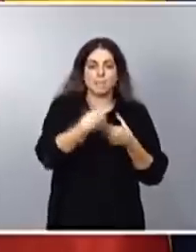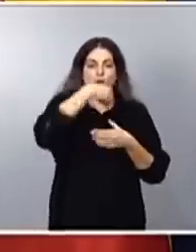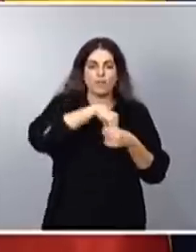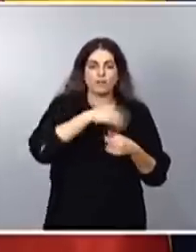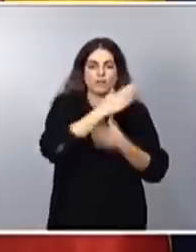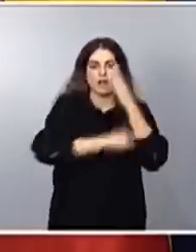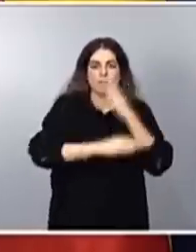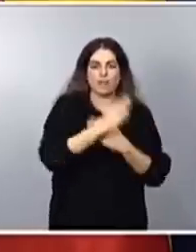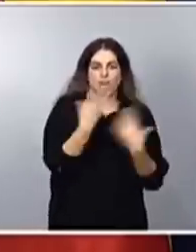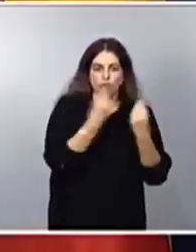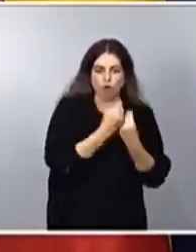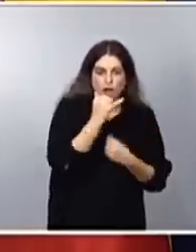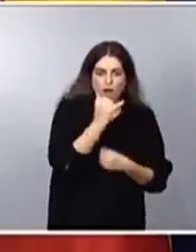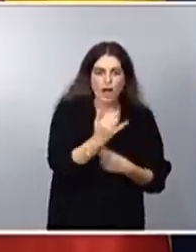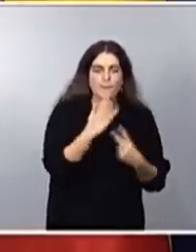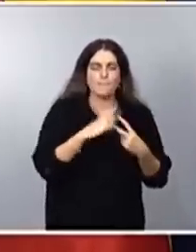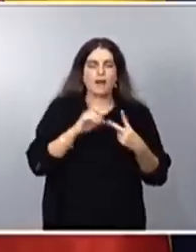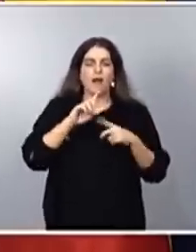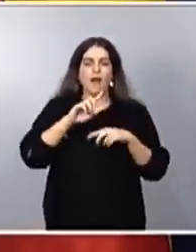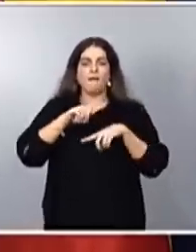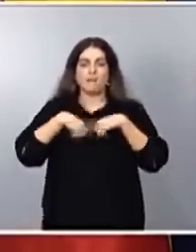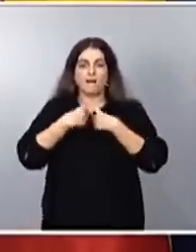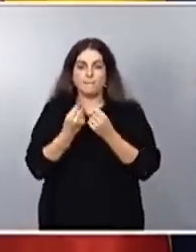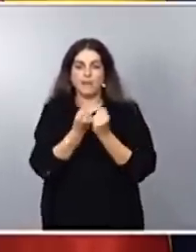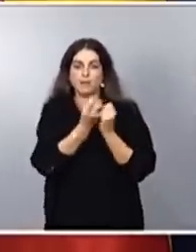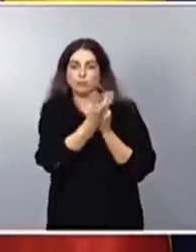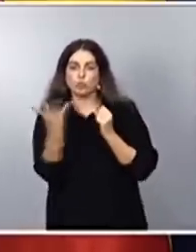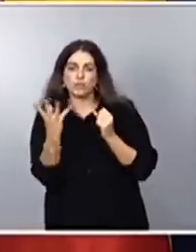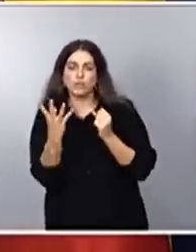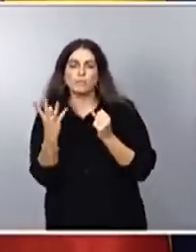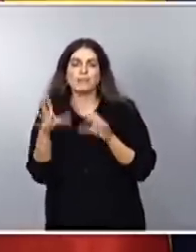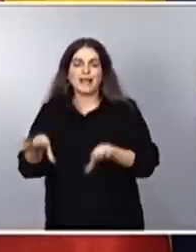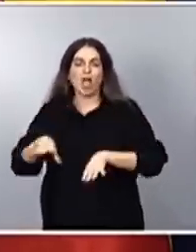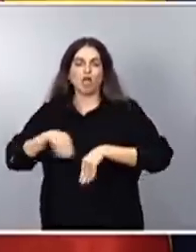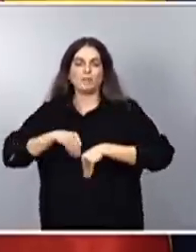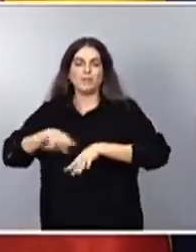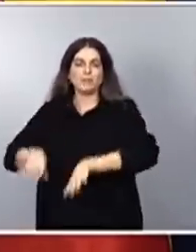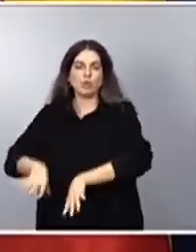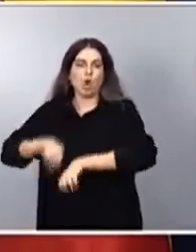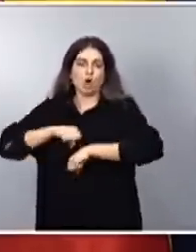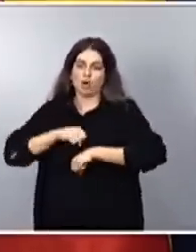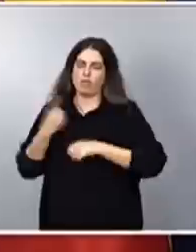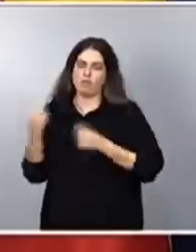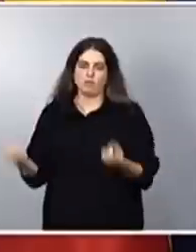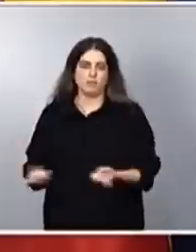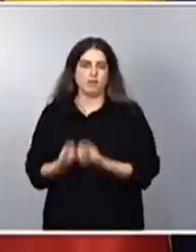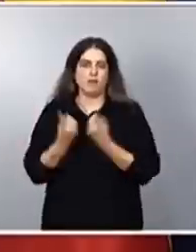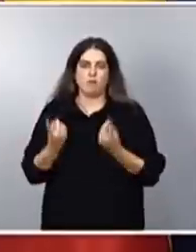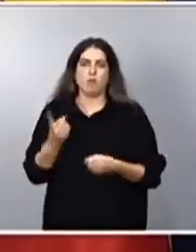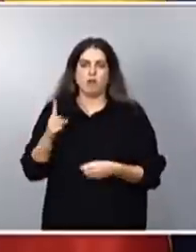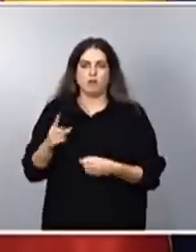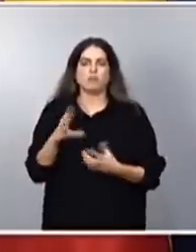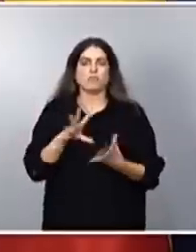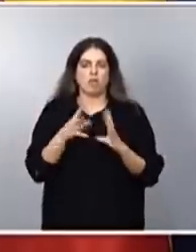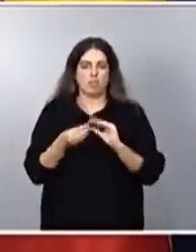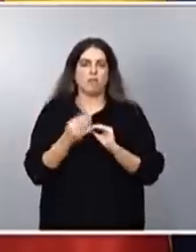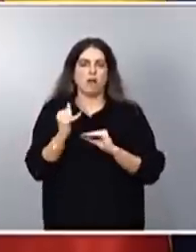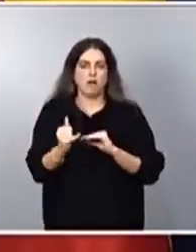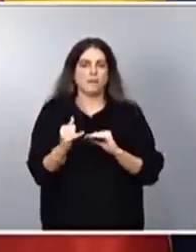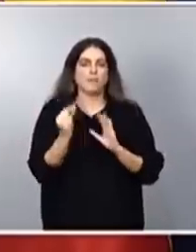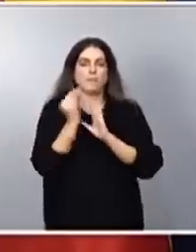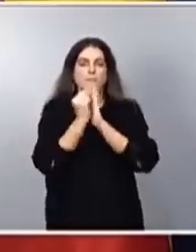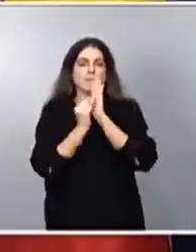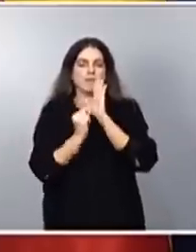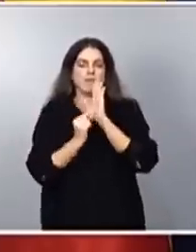múltiples, adoptivas o acogedoras. Y, por último, también destacar, además de muchas otras medidas que